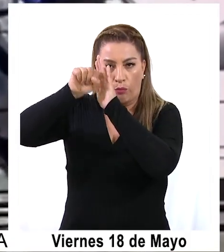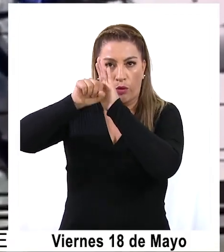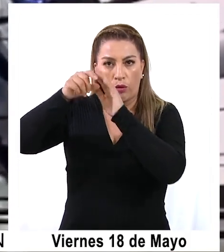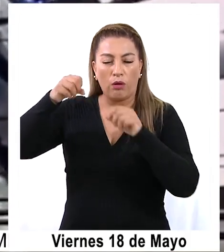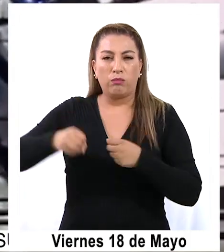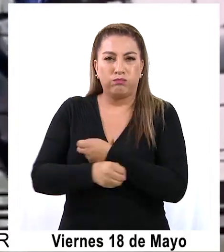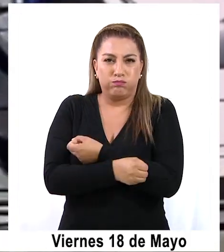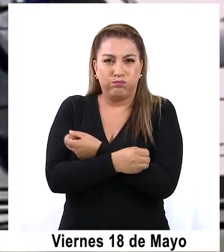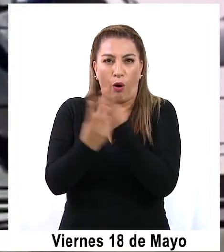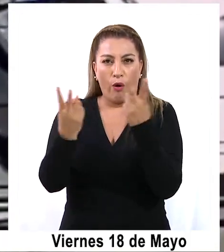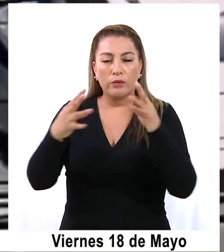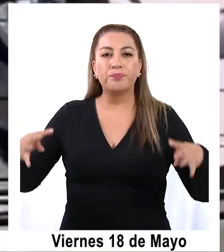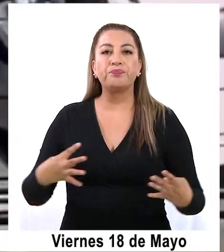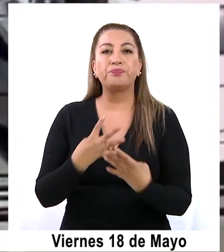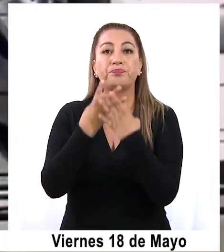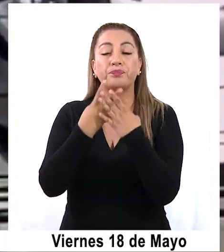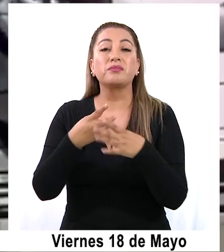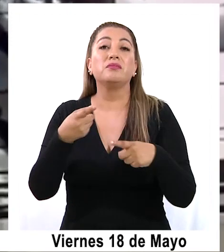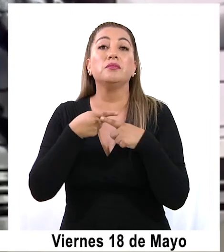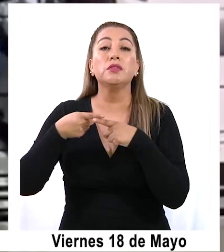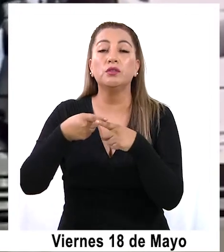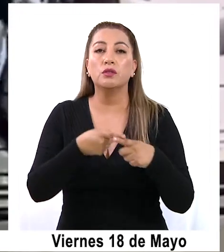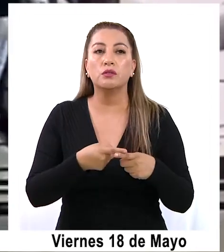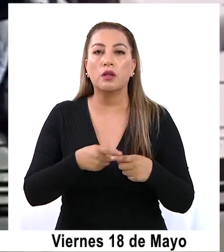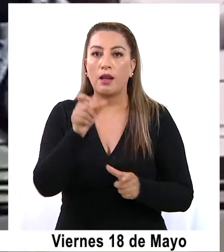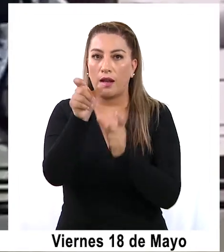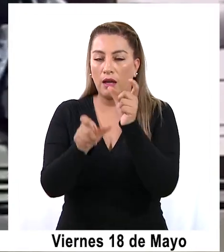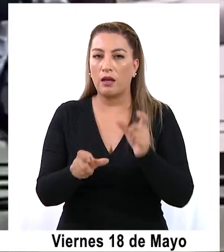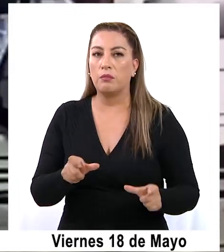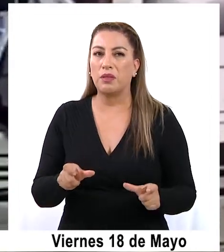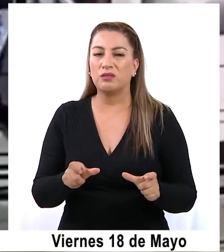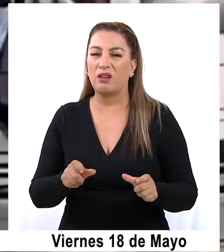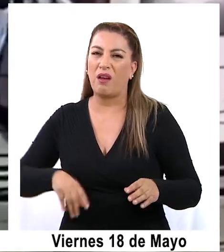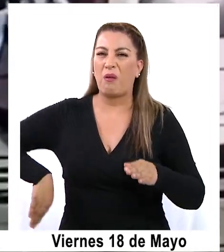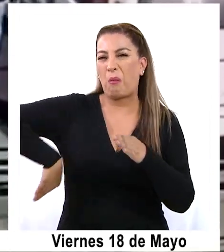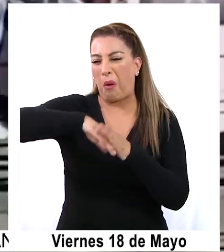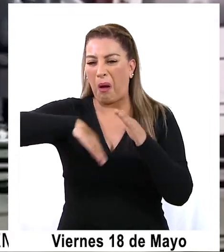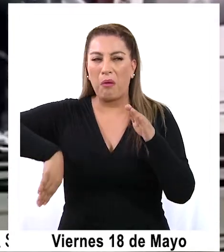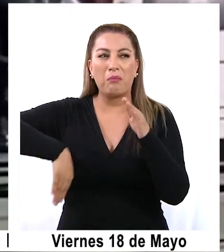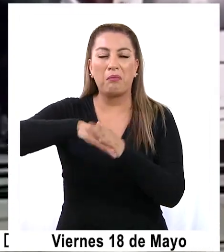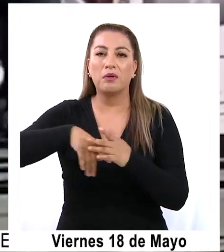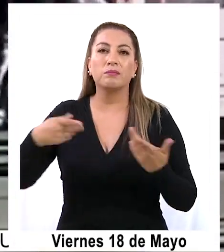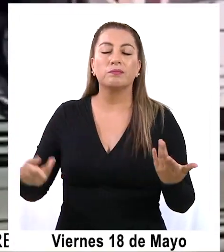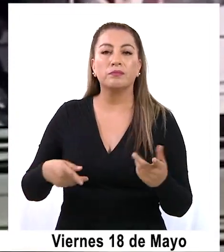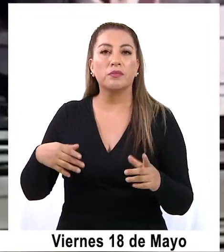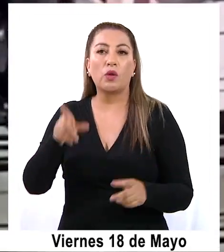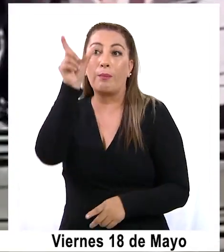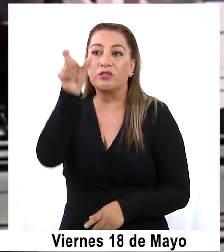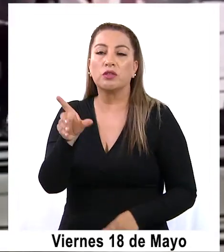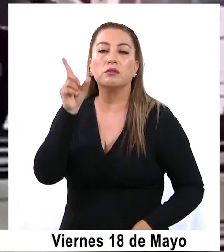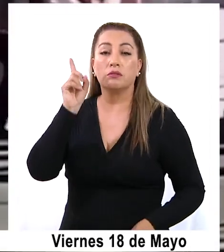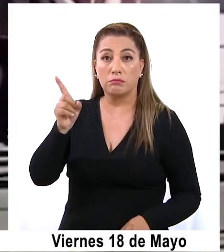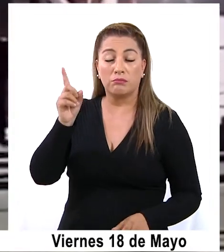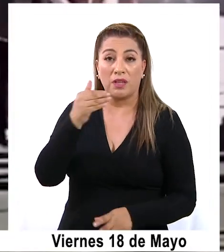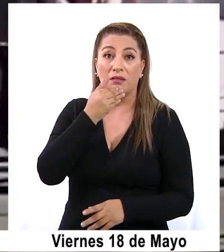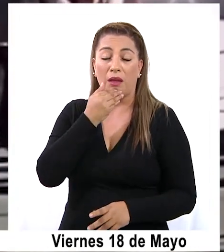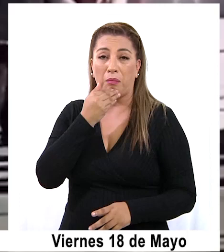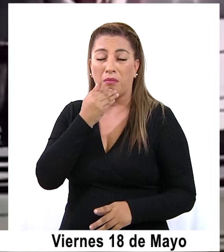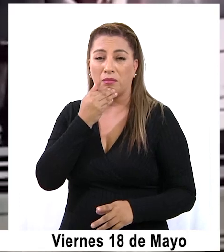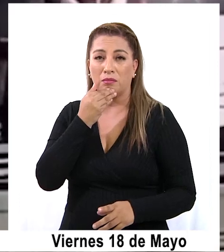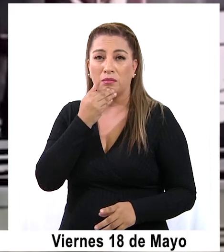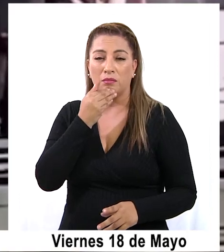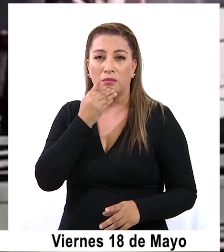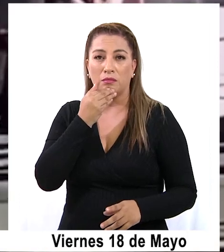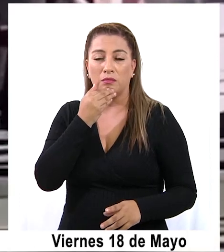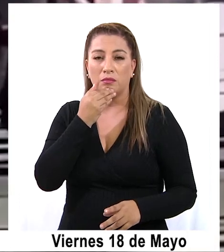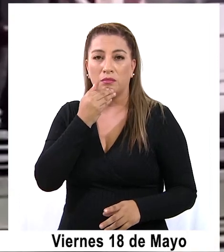profusamente en las redes sociales, los agresores se ensañaron con el discapacitado, a quien incluso golpearon